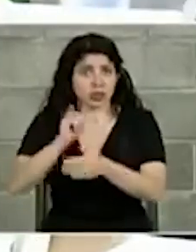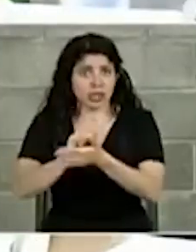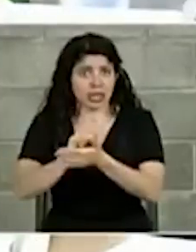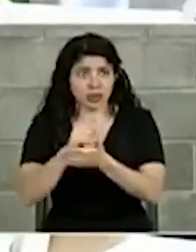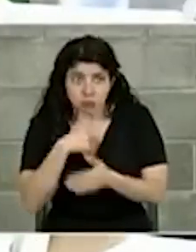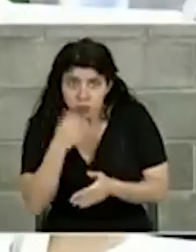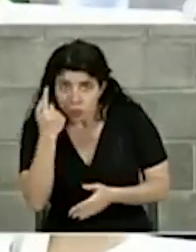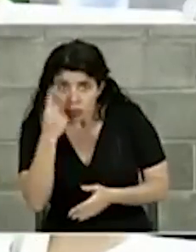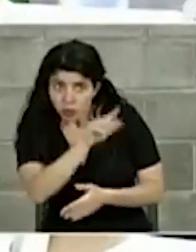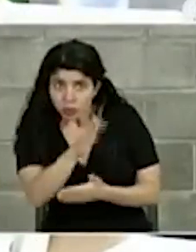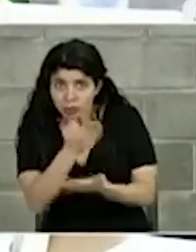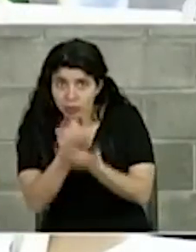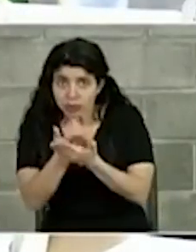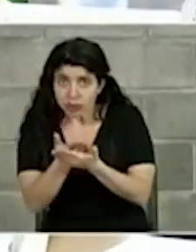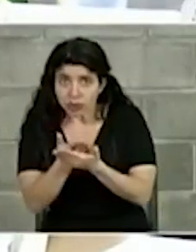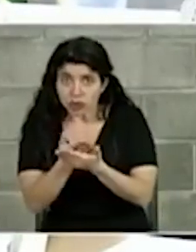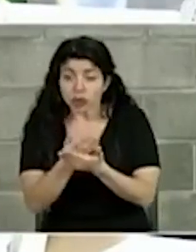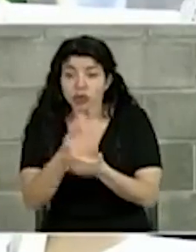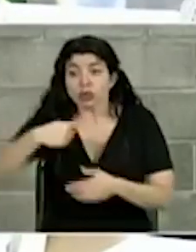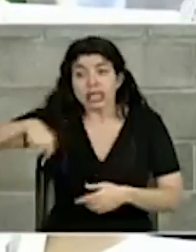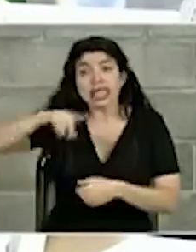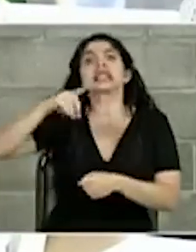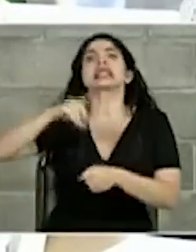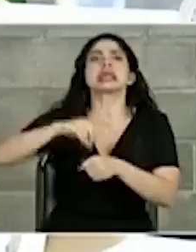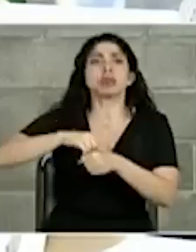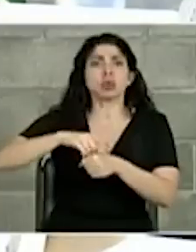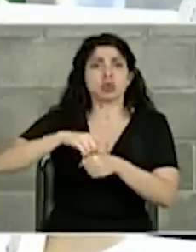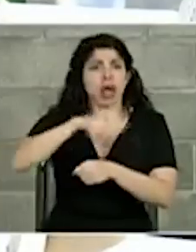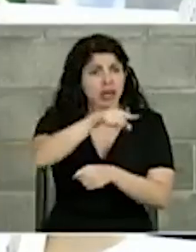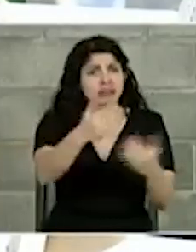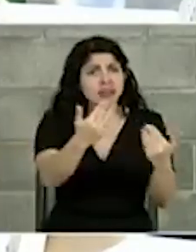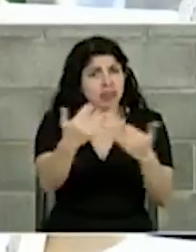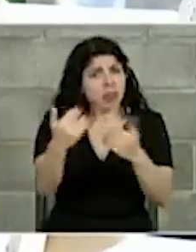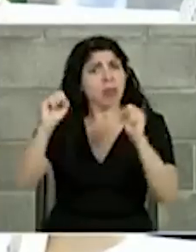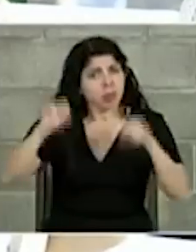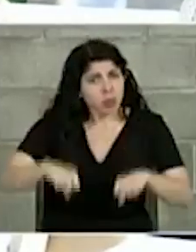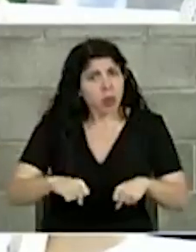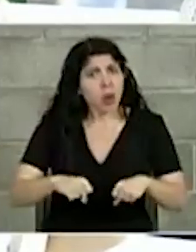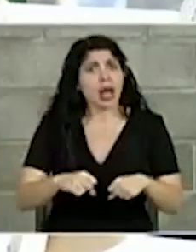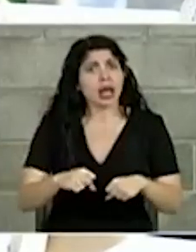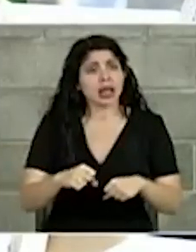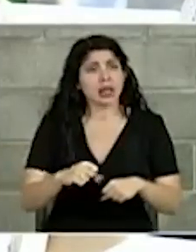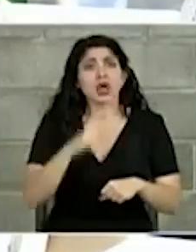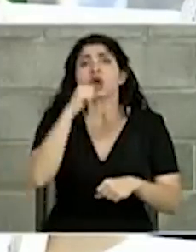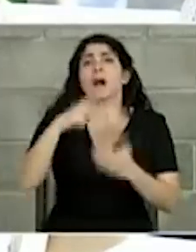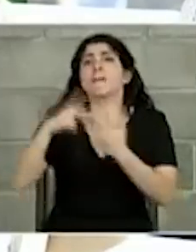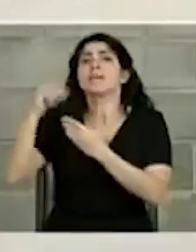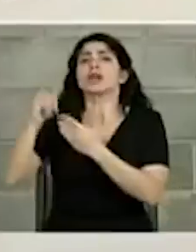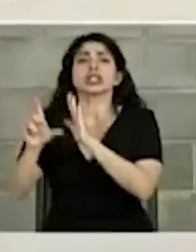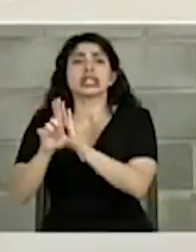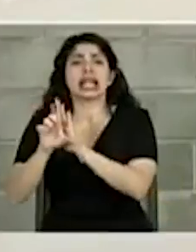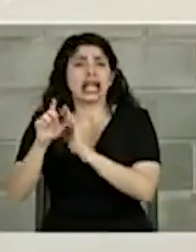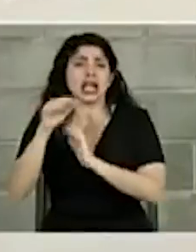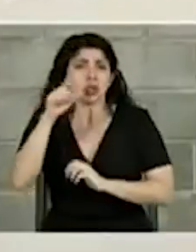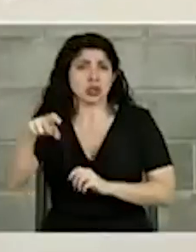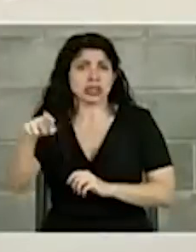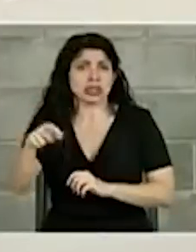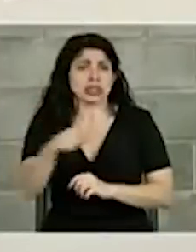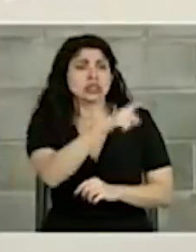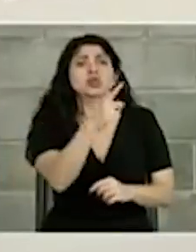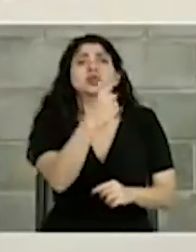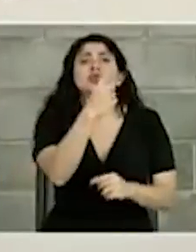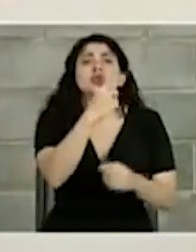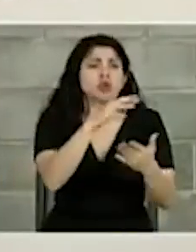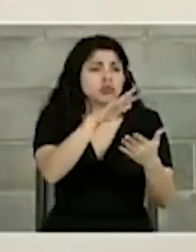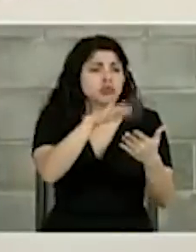entender y las y los diputados pueden hacer eso incluso sin ir a proyecto de ley sino con